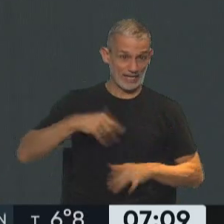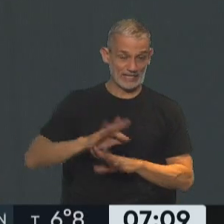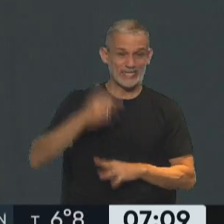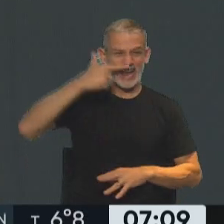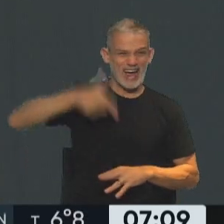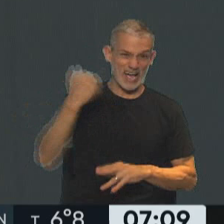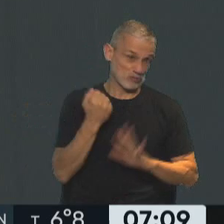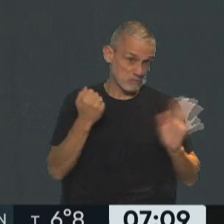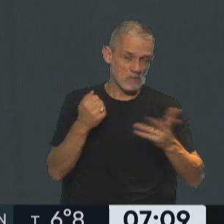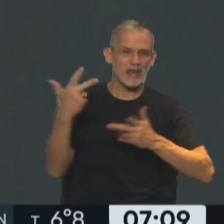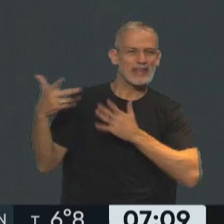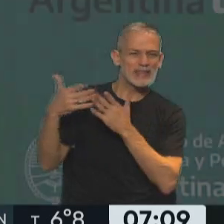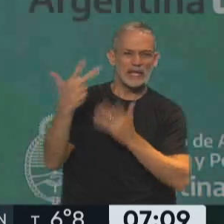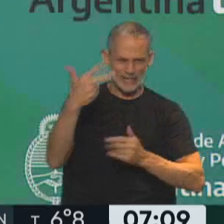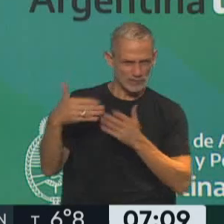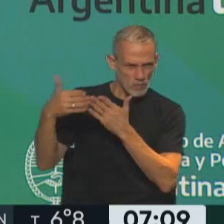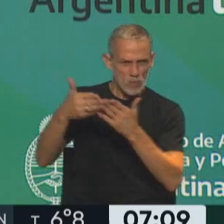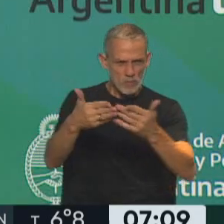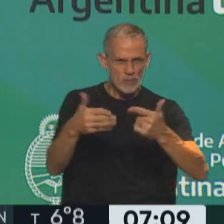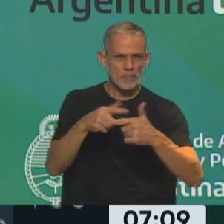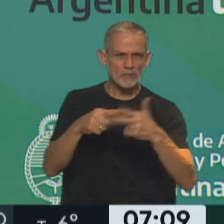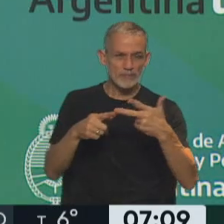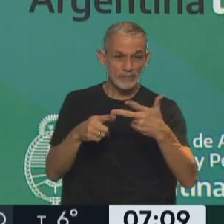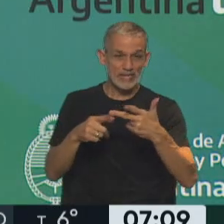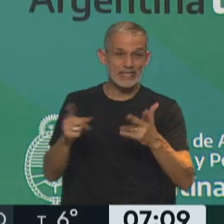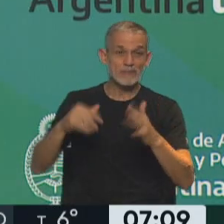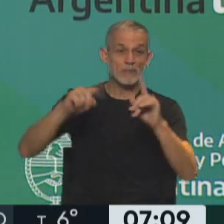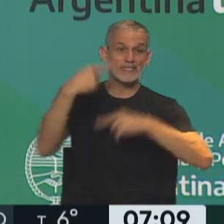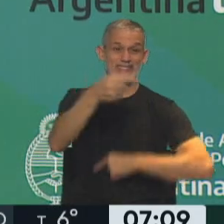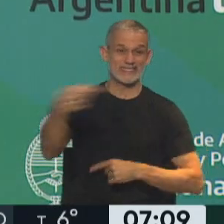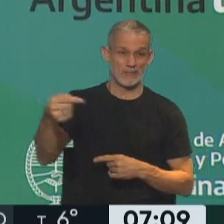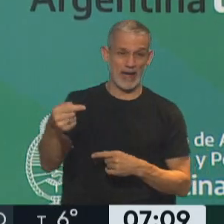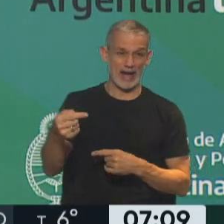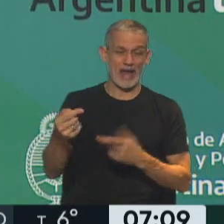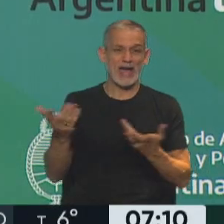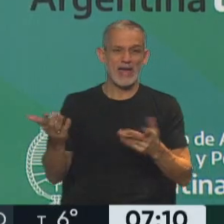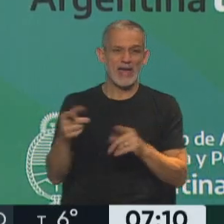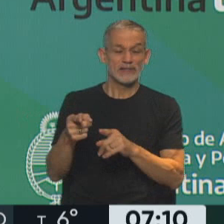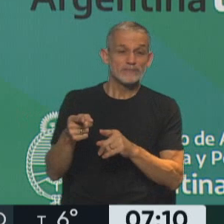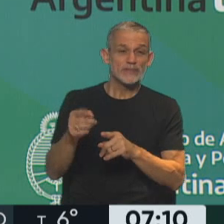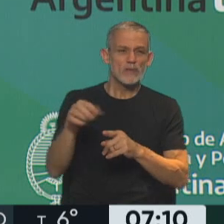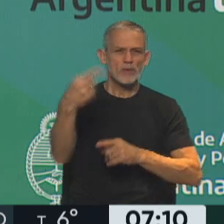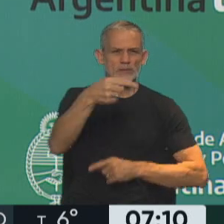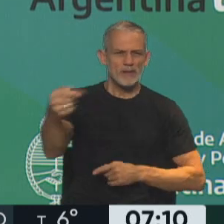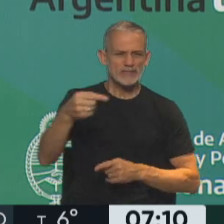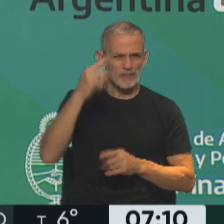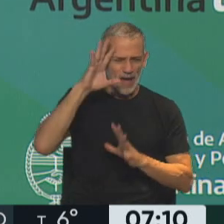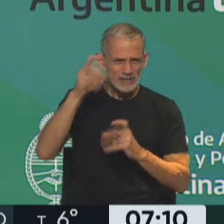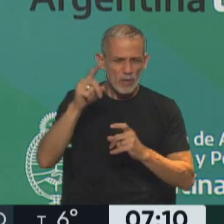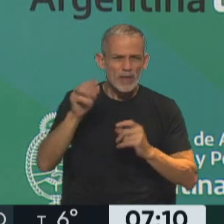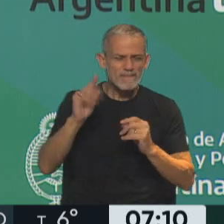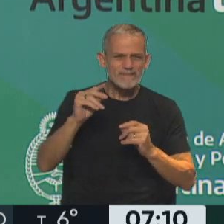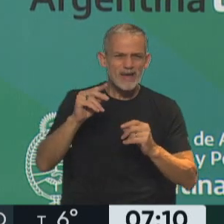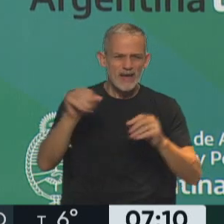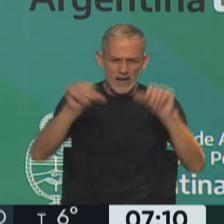decía, van a venir estos tres buques con gasoil en la próxima semana. Y después, otra medida que dijo, ¿te acordás la del corte del